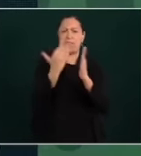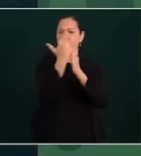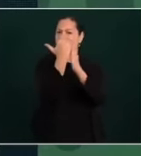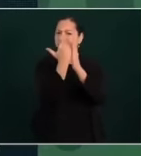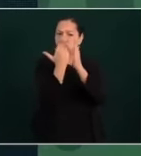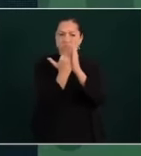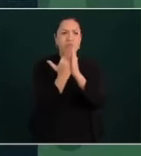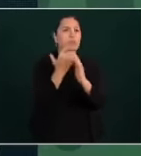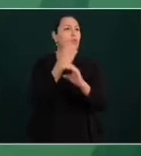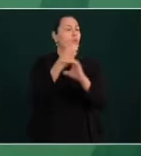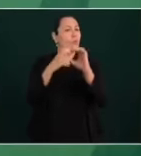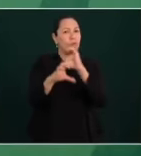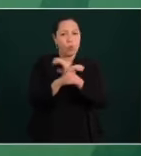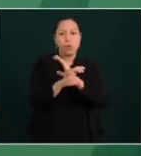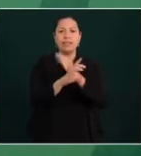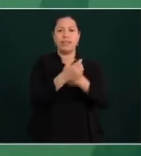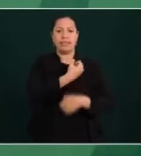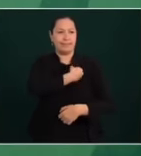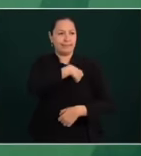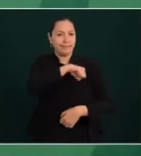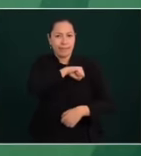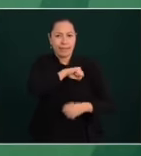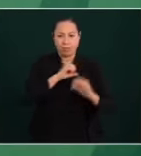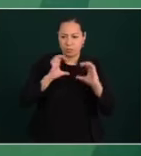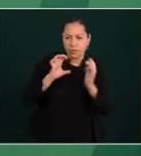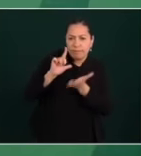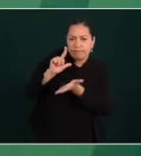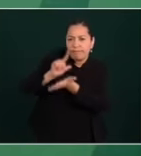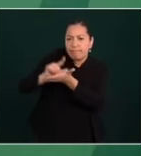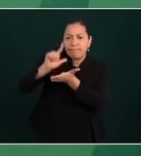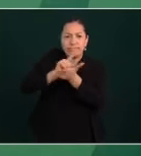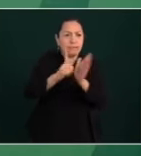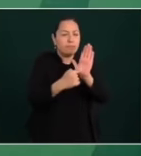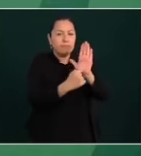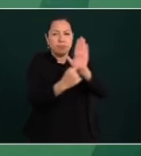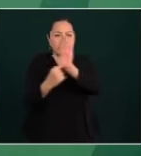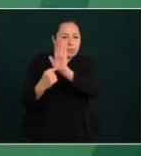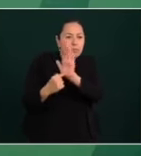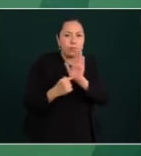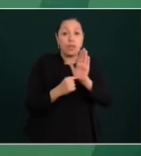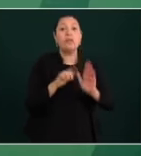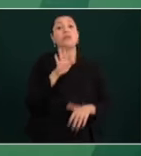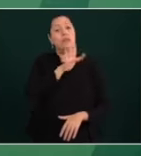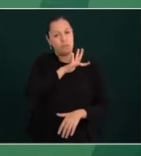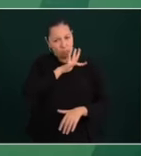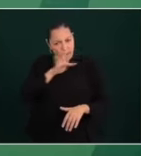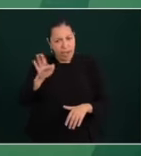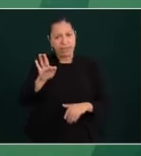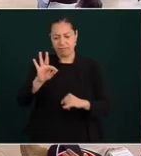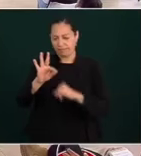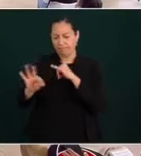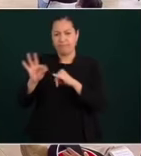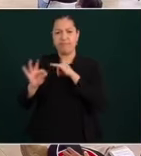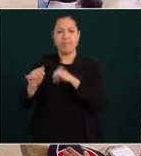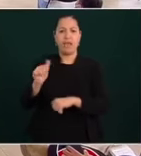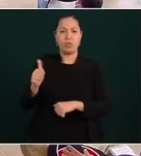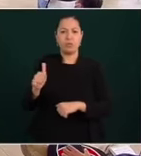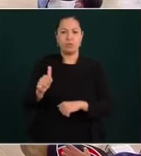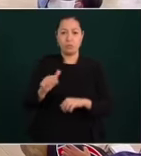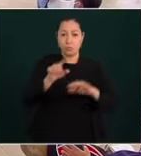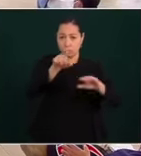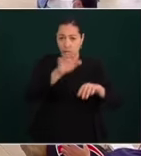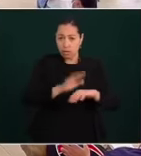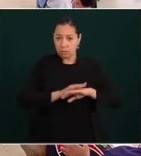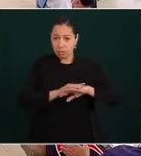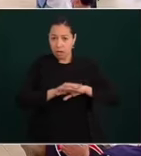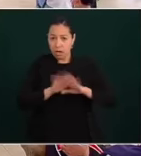podemos regresar a clases a finales de agosto. ¿No hay marcha atrás entonces? No, yo estoy